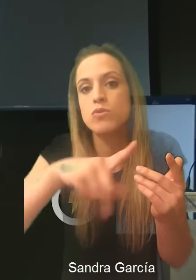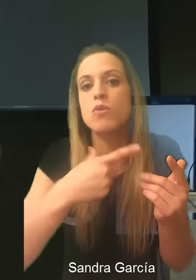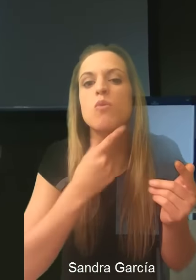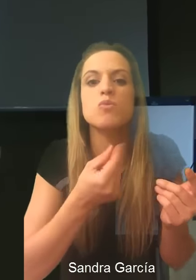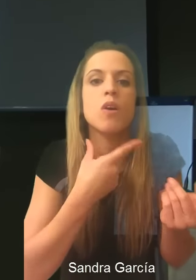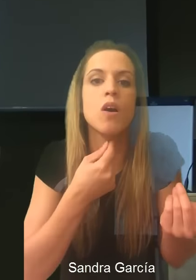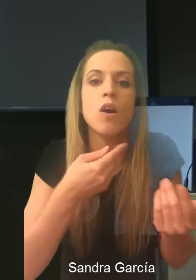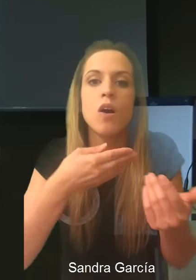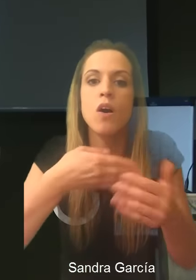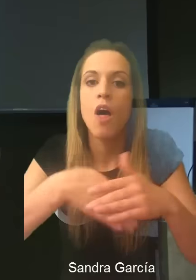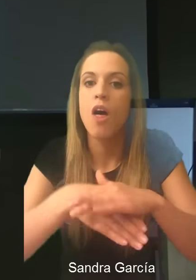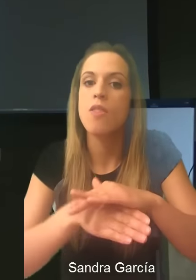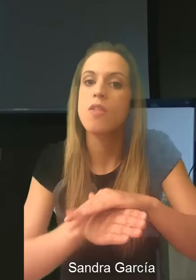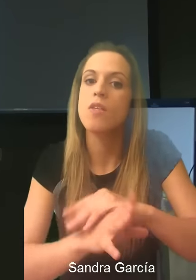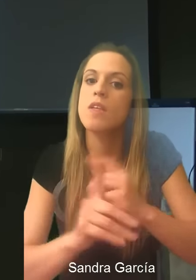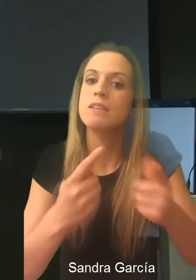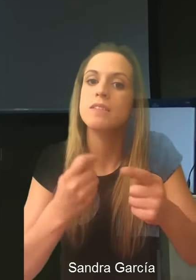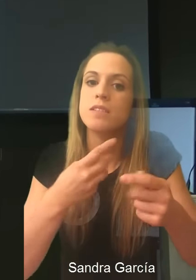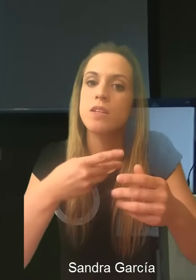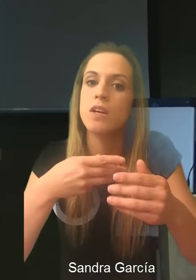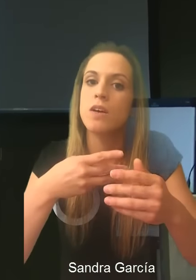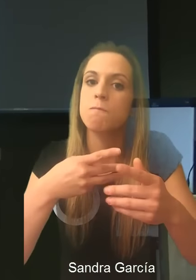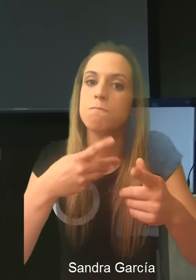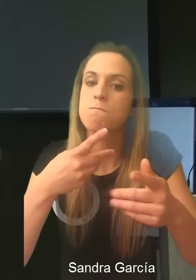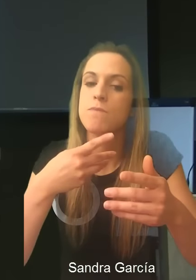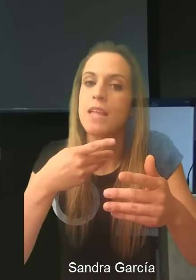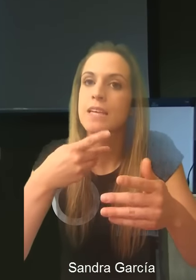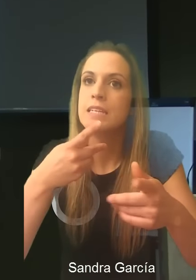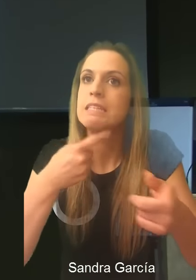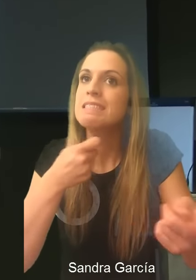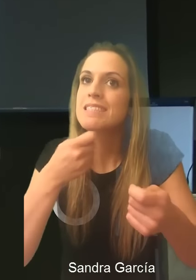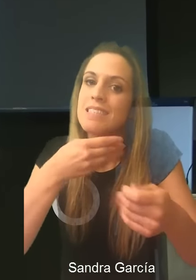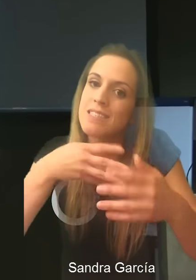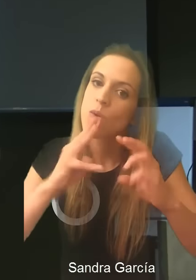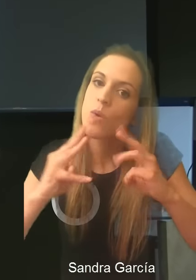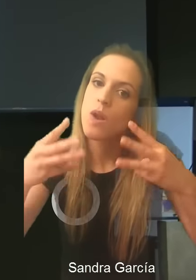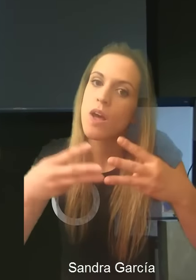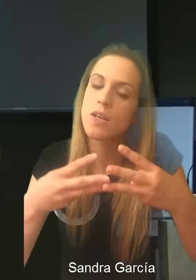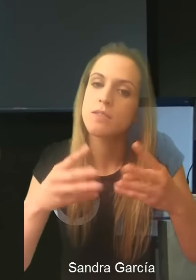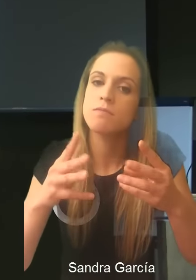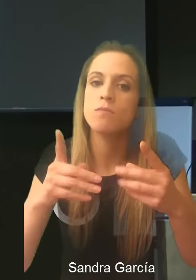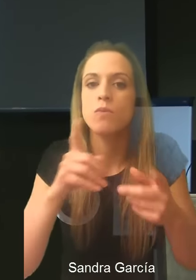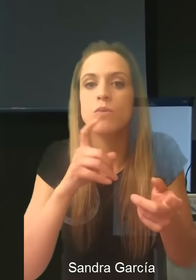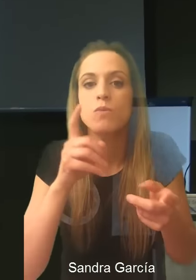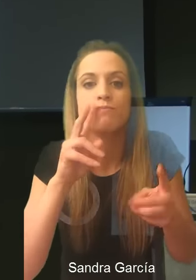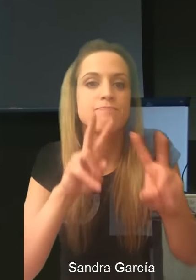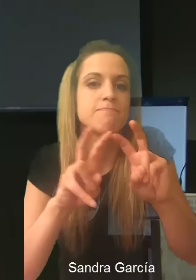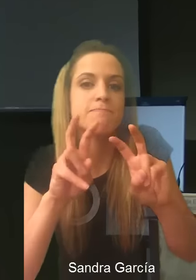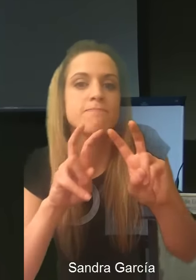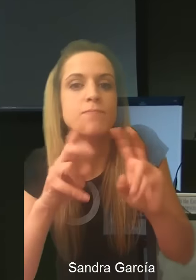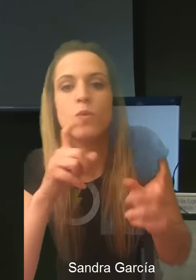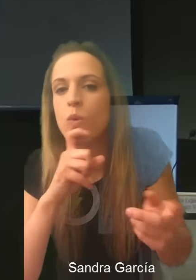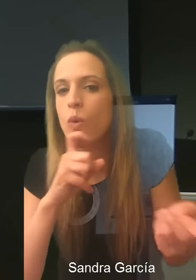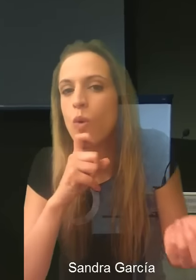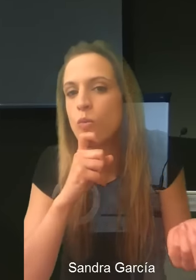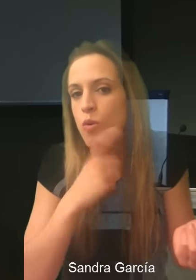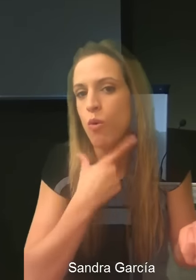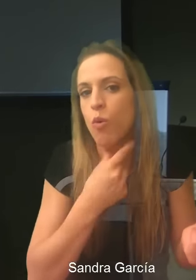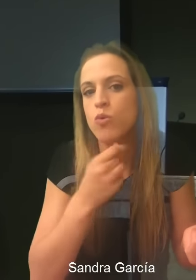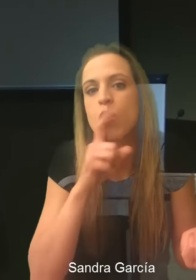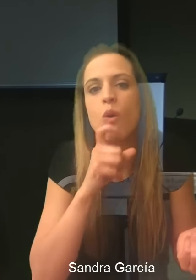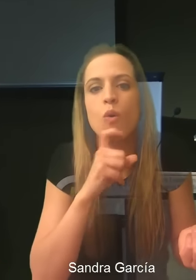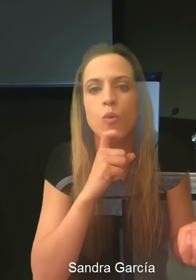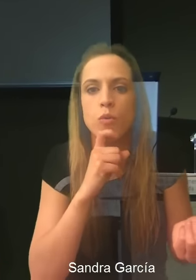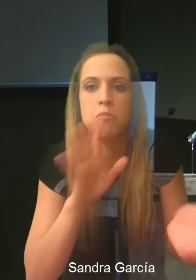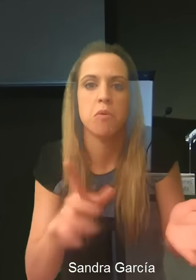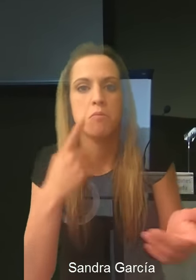tienda online y comprar el que un teléfono bien posicionado en la parte superior, visible en cualquier momento